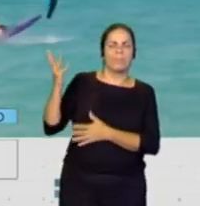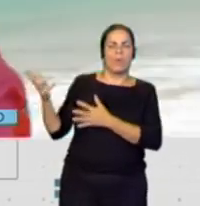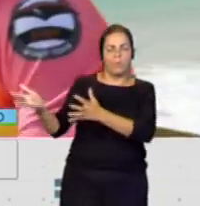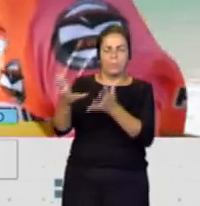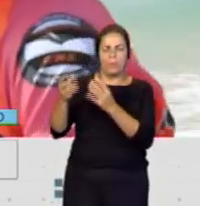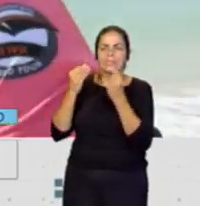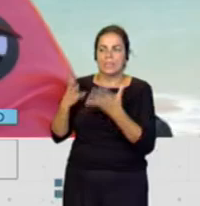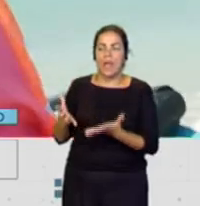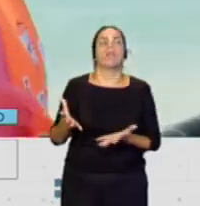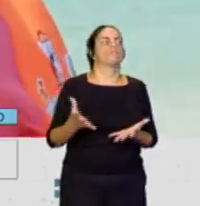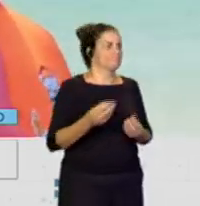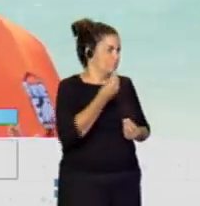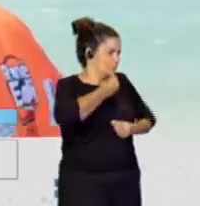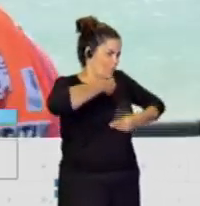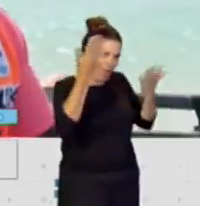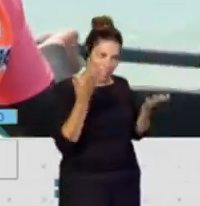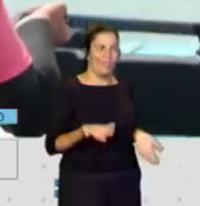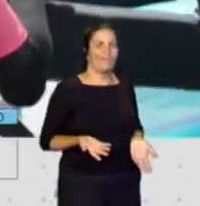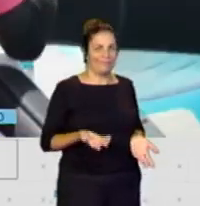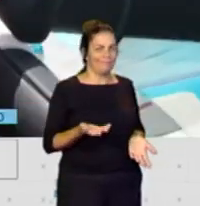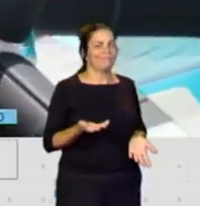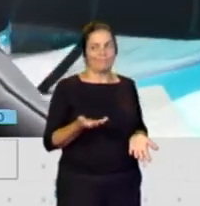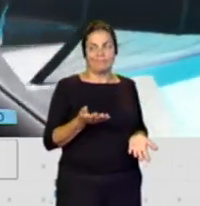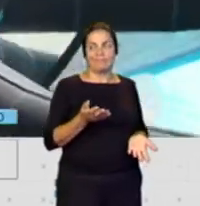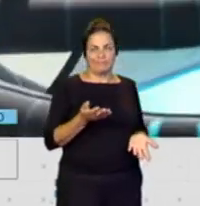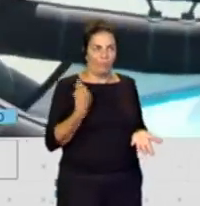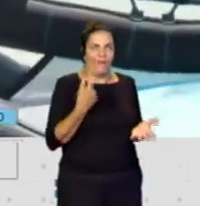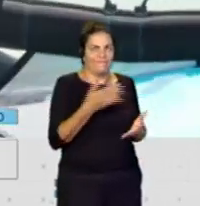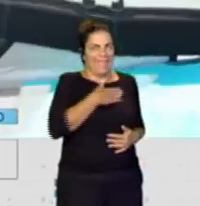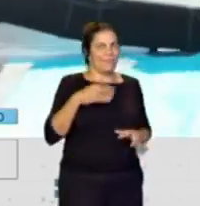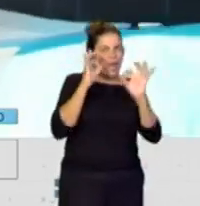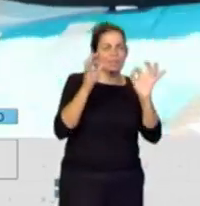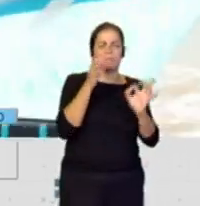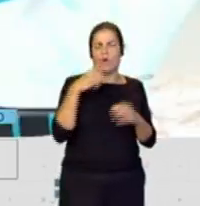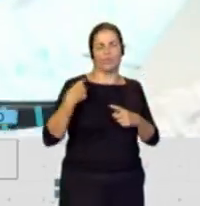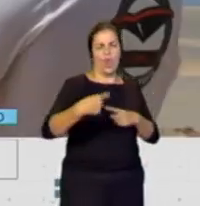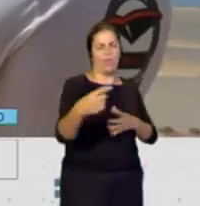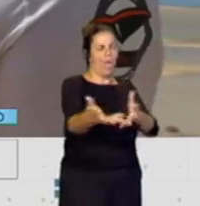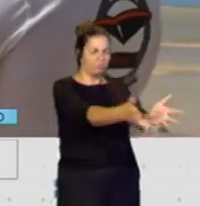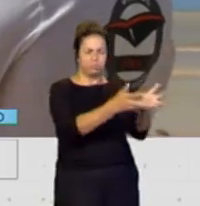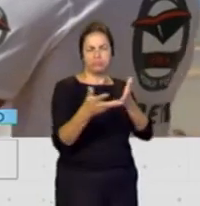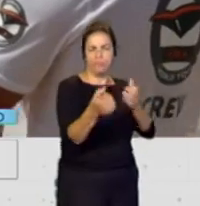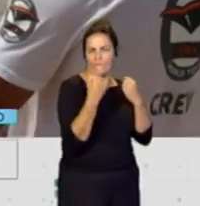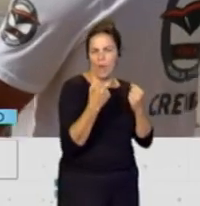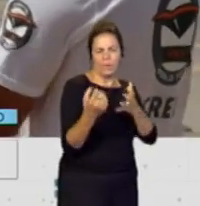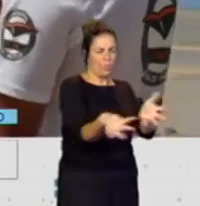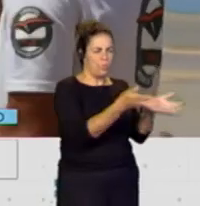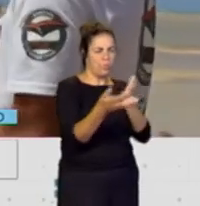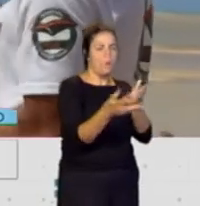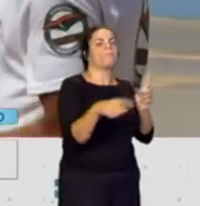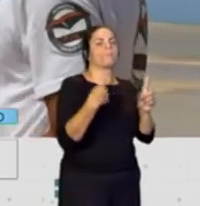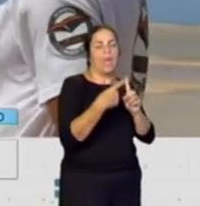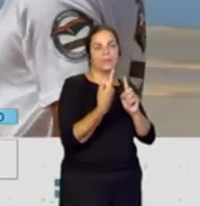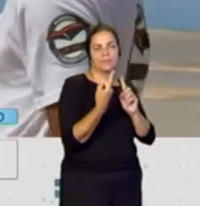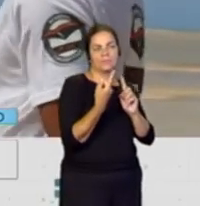Pues se están portando fenomenal, como de lo deseado. Tenemos vientos fuertes todos los días, tenemos condiciones muy